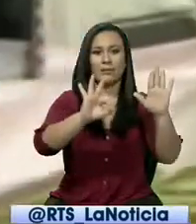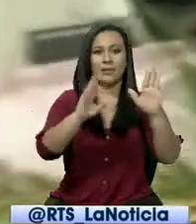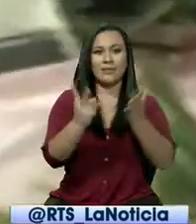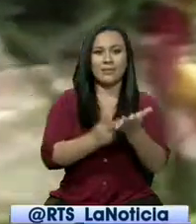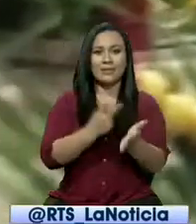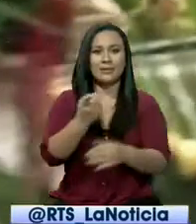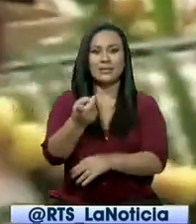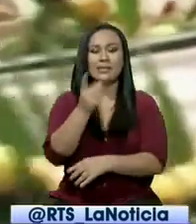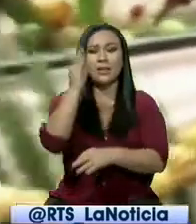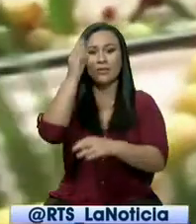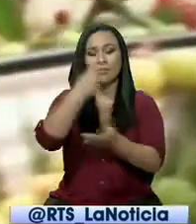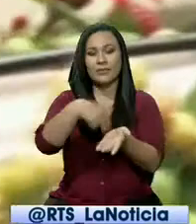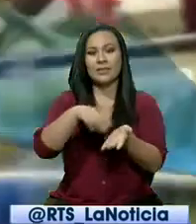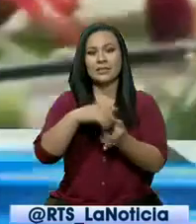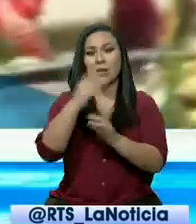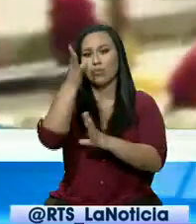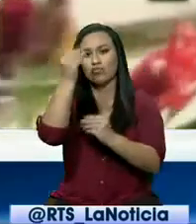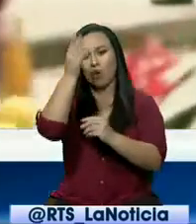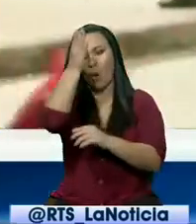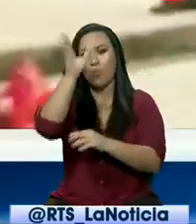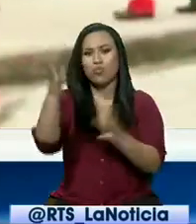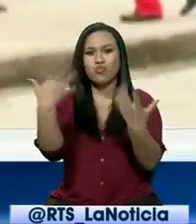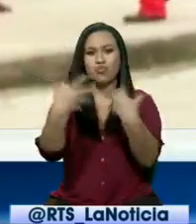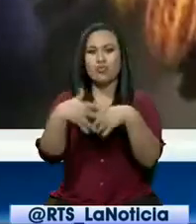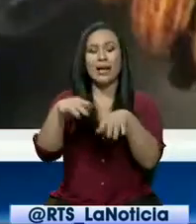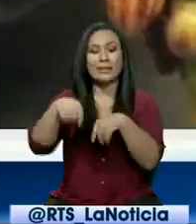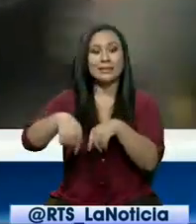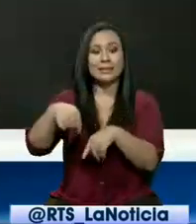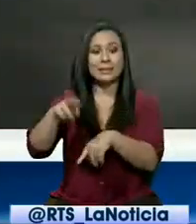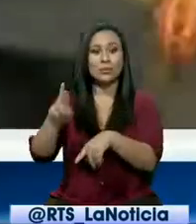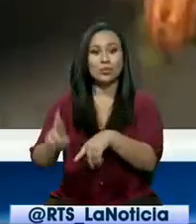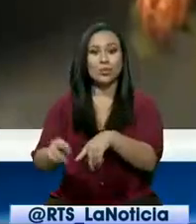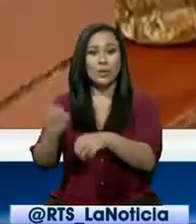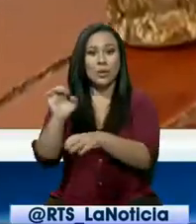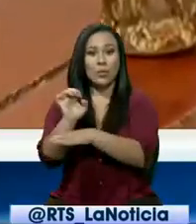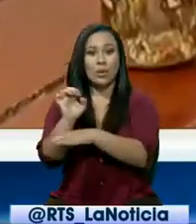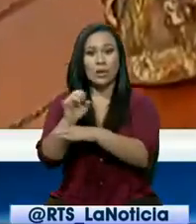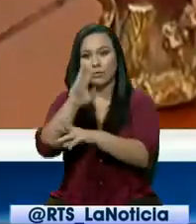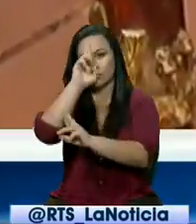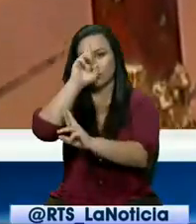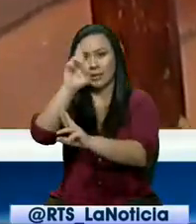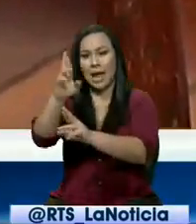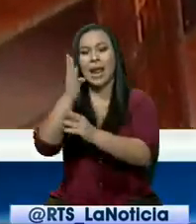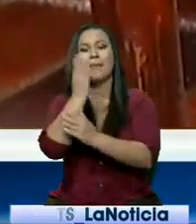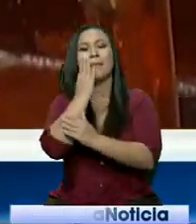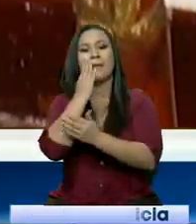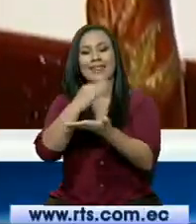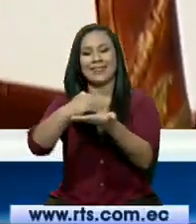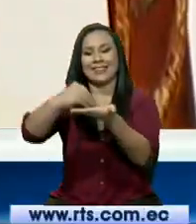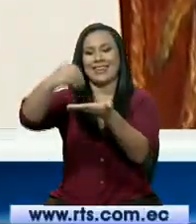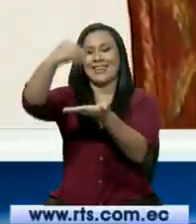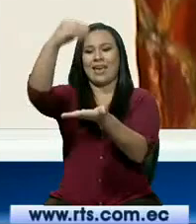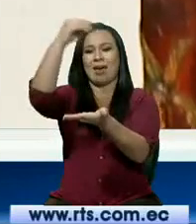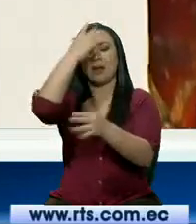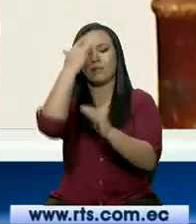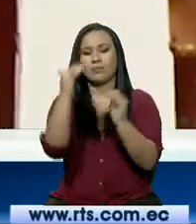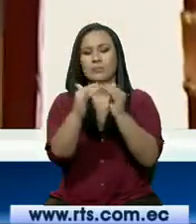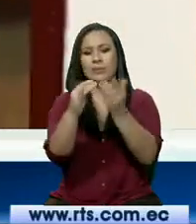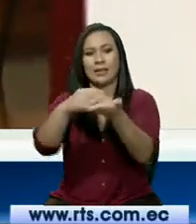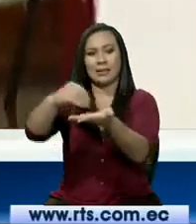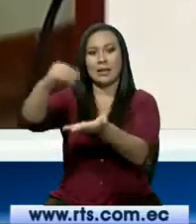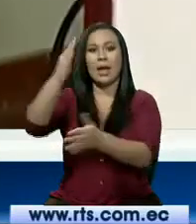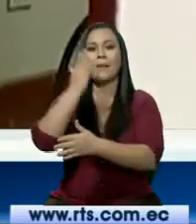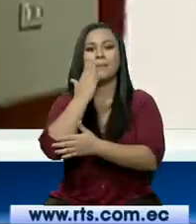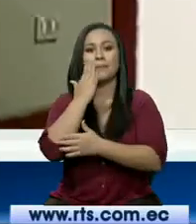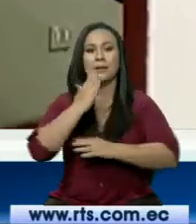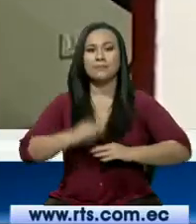La fiesta intercultural más grande del sur del Ecuador en homenaje a la madre tierra. Será para nosotros un gusto compartir